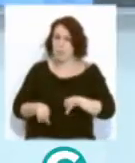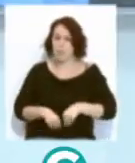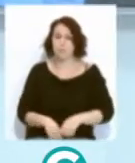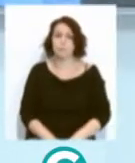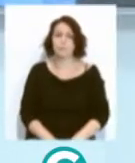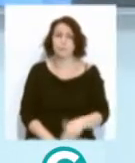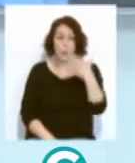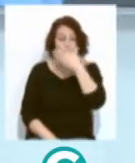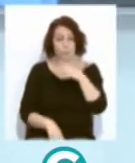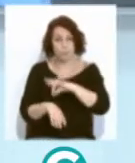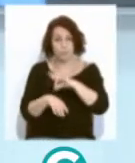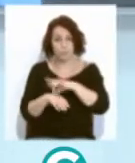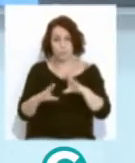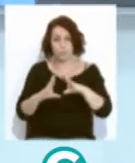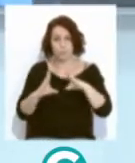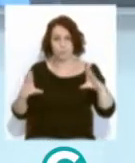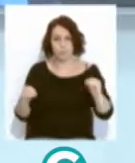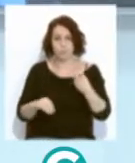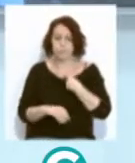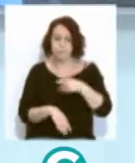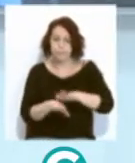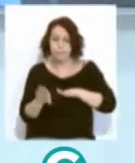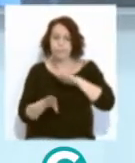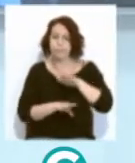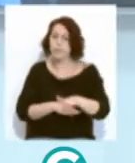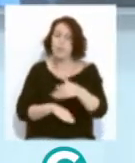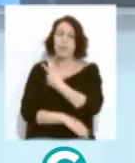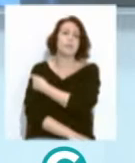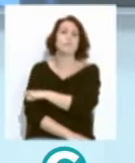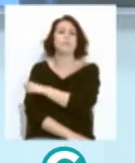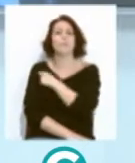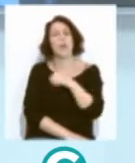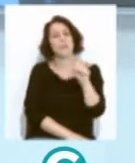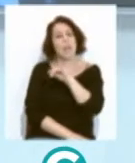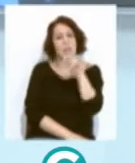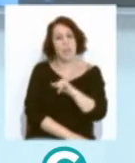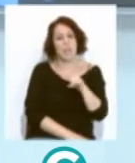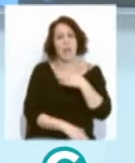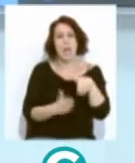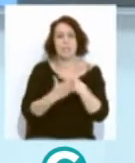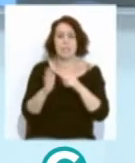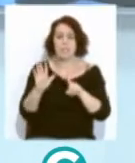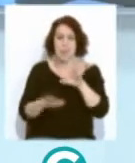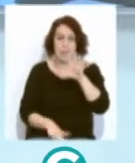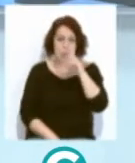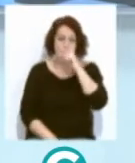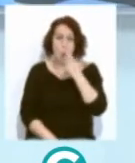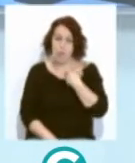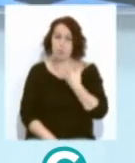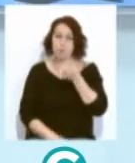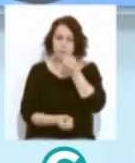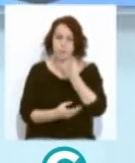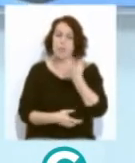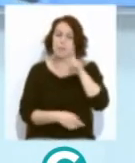Los colegios médicos de Andalucía ven un paso adelante. La administración de AstraZeneca hasta los 65 años se apuestan por la